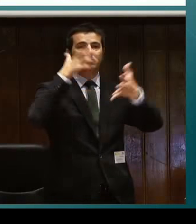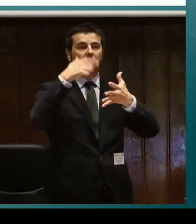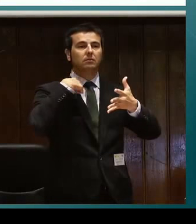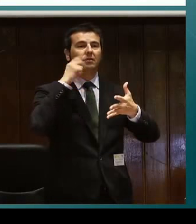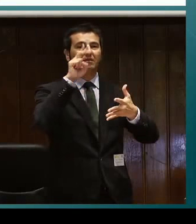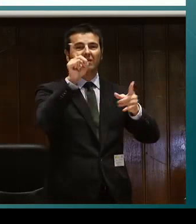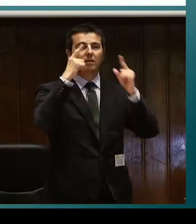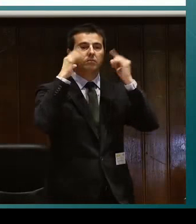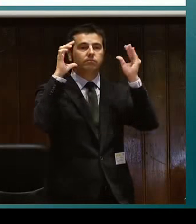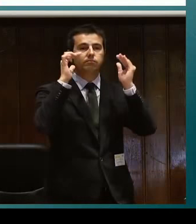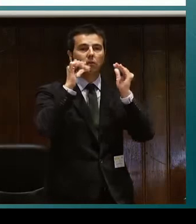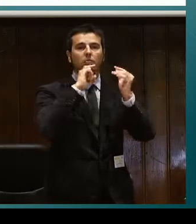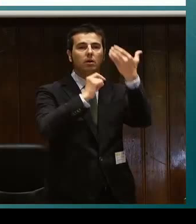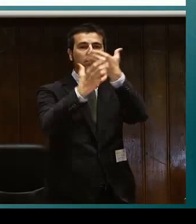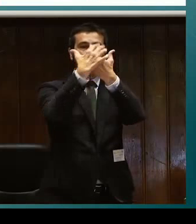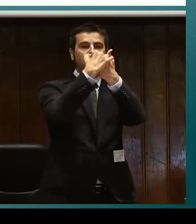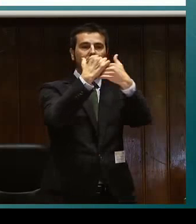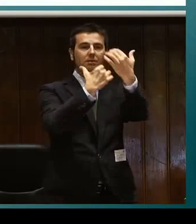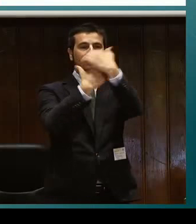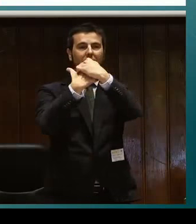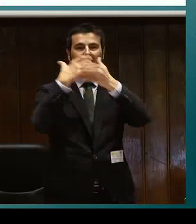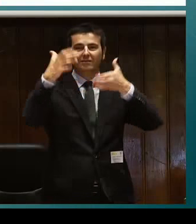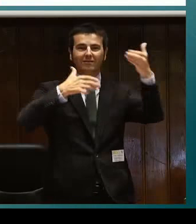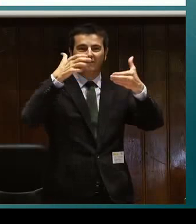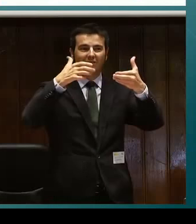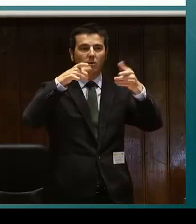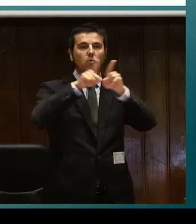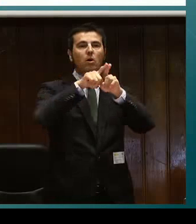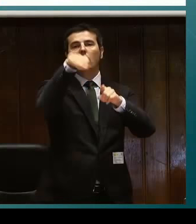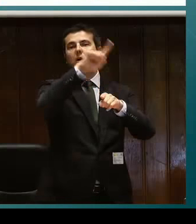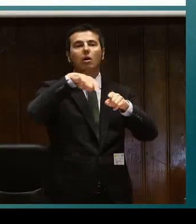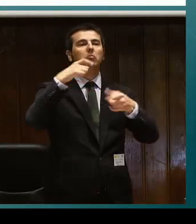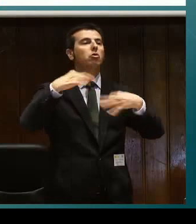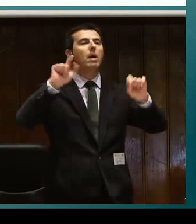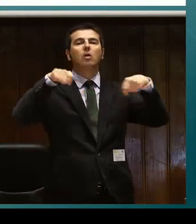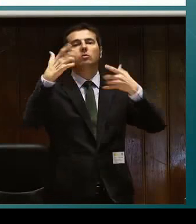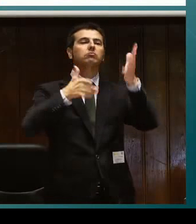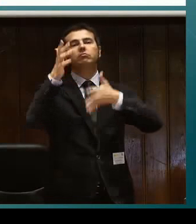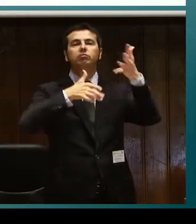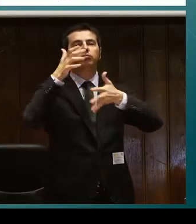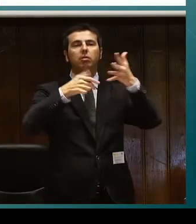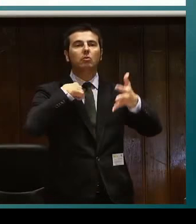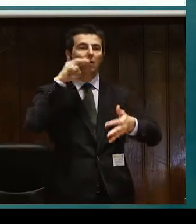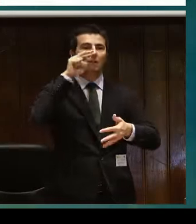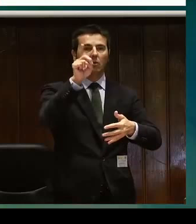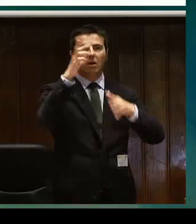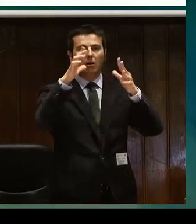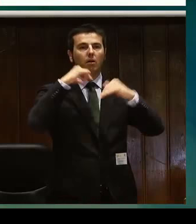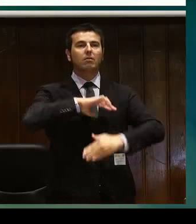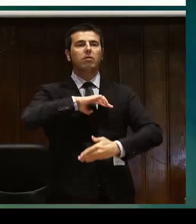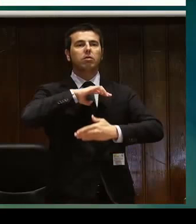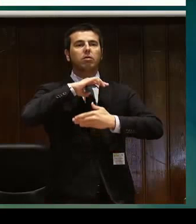La lengua de signos táctil, para las personas que necesitan apoyarse en las manos del interlocutor.